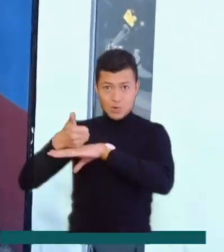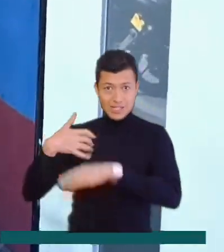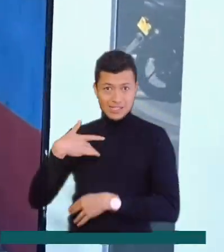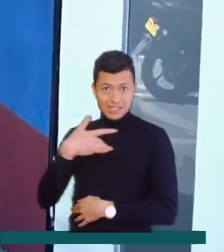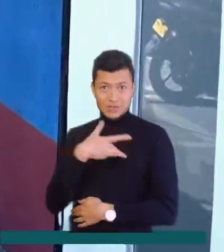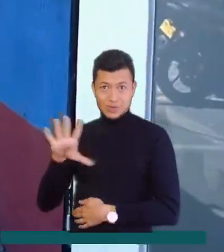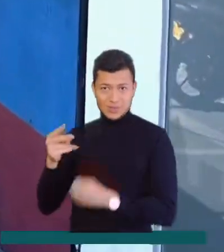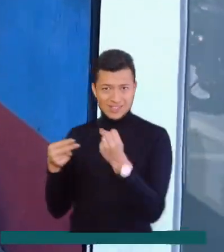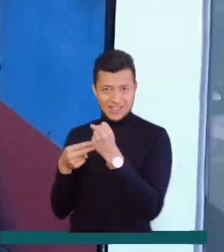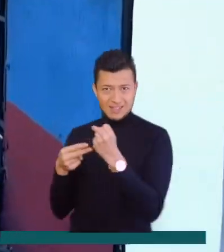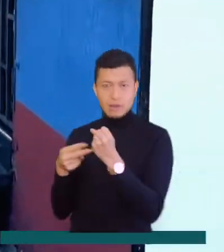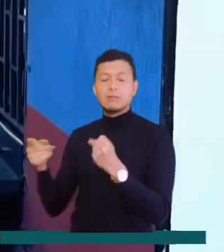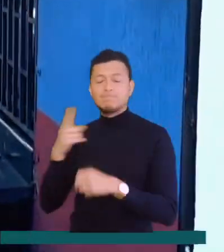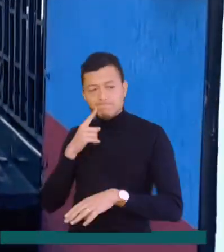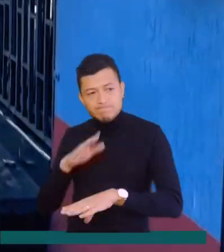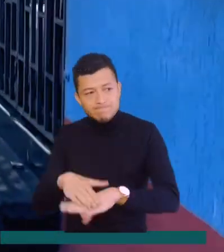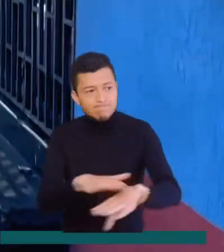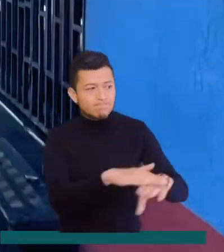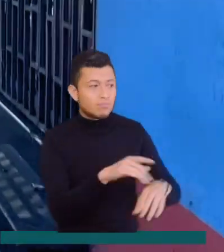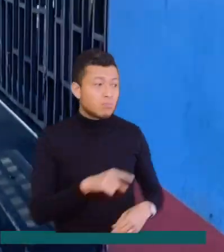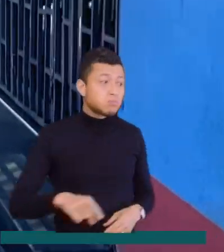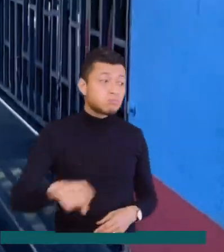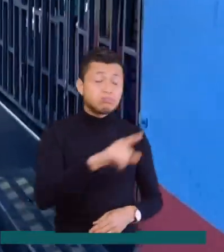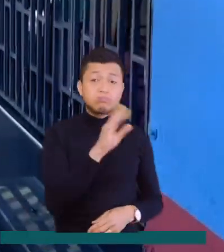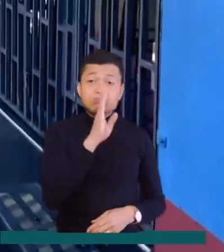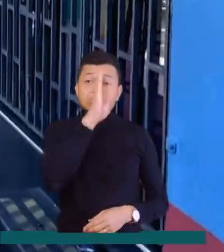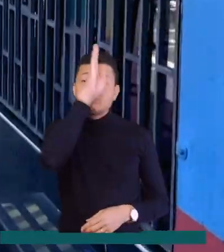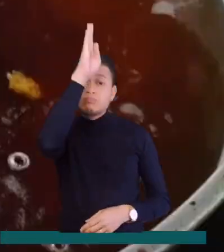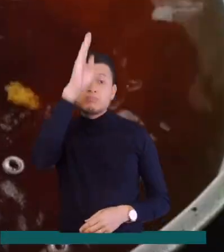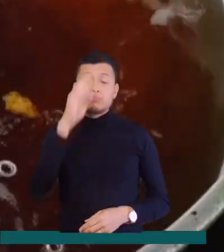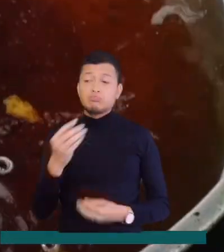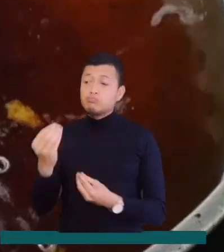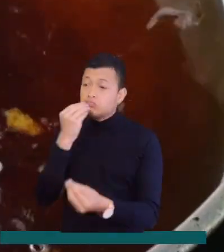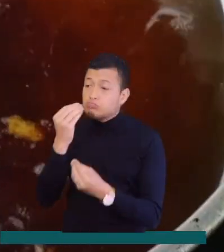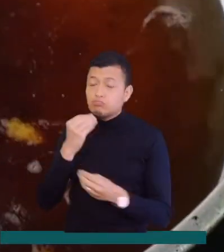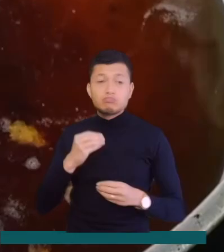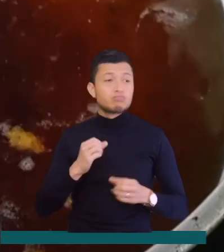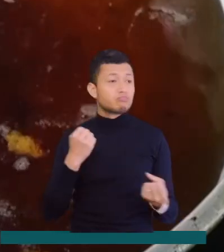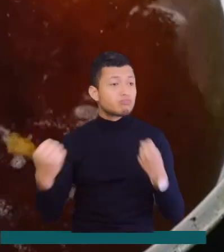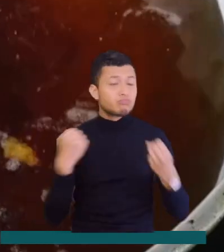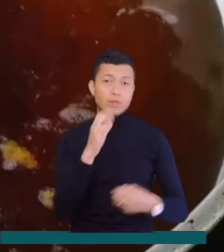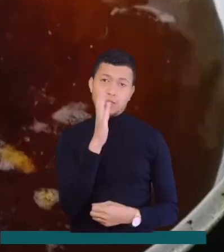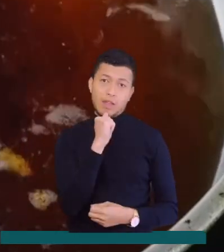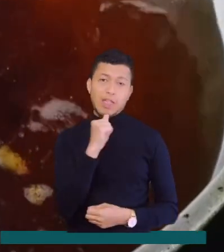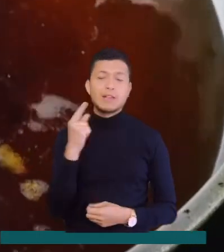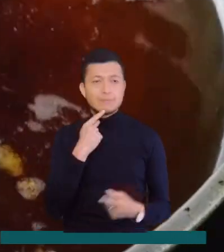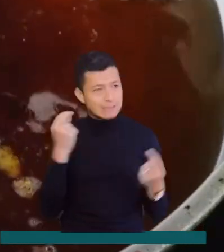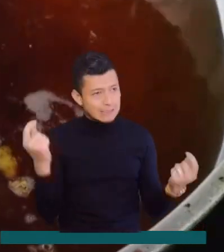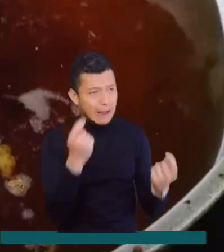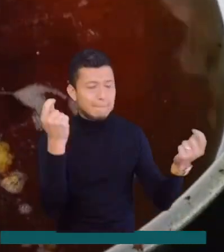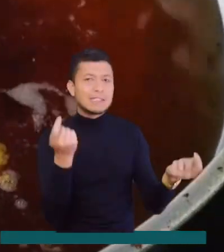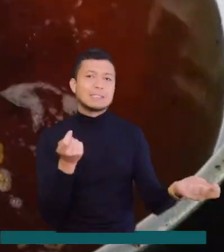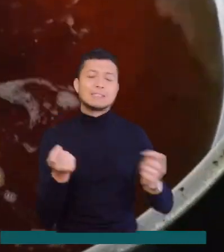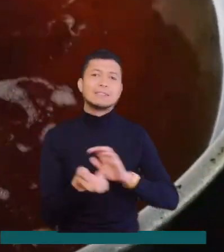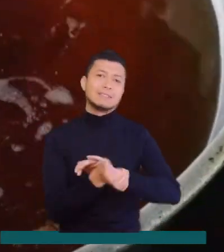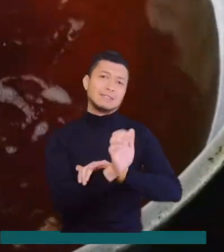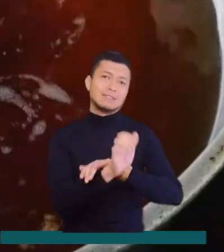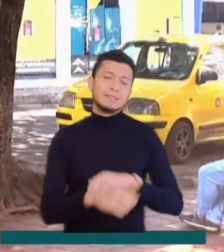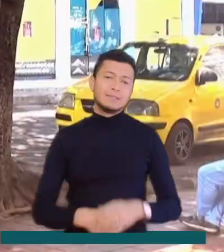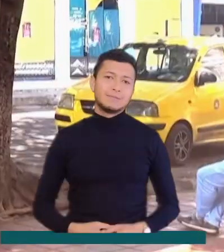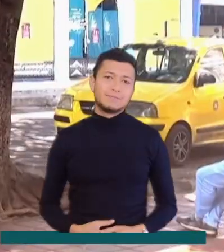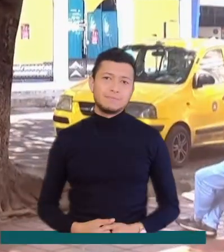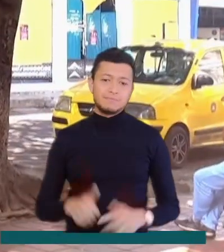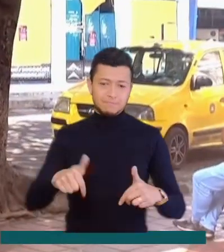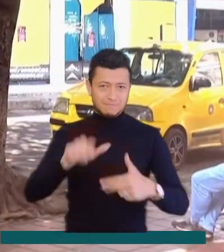Autoridades de salud de Neiva aseguran que el sedentarismo se volvió una constante en la ciudad durante la pandemia, por eso realizan campañas para combatirlo.